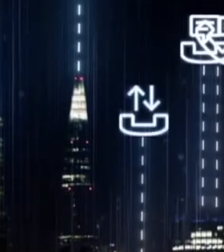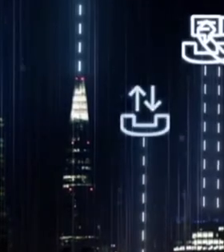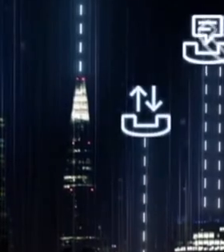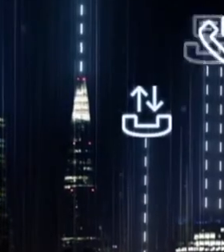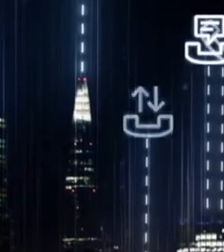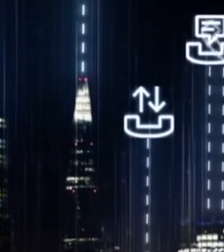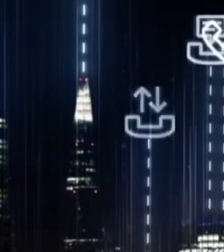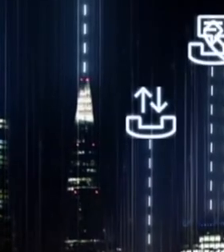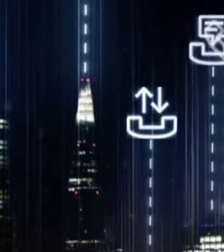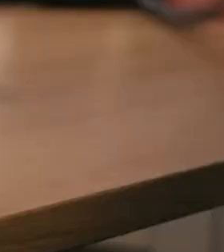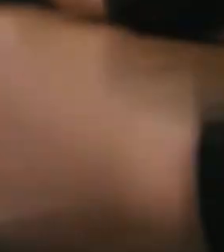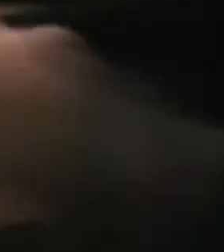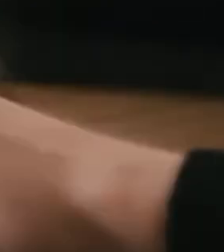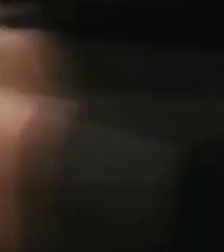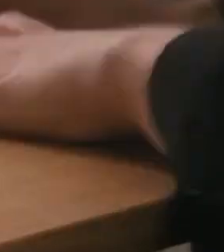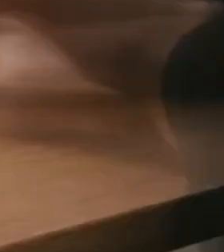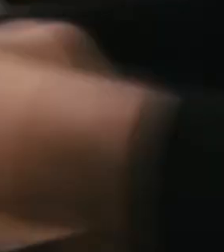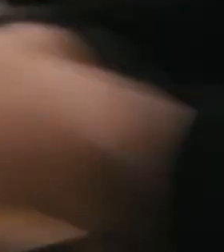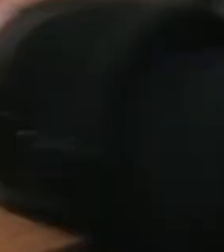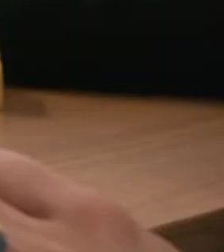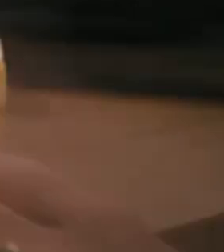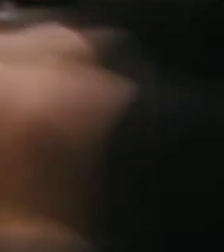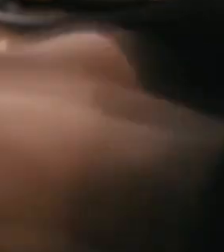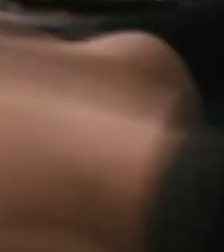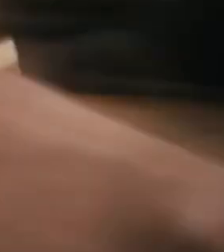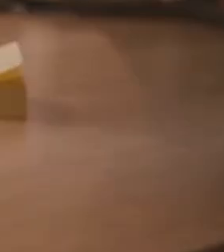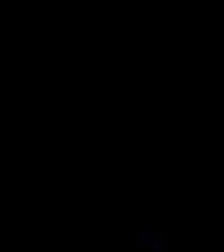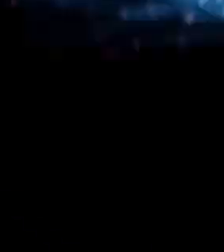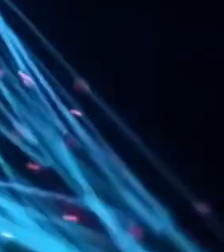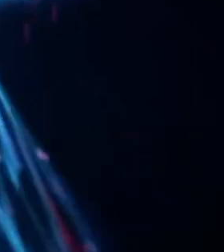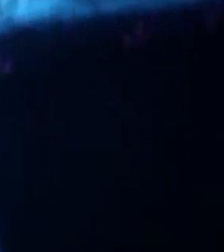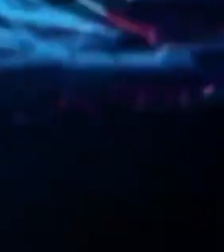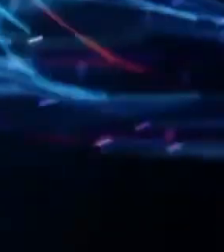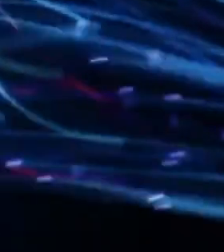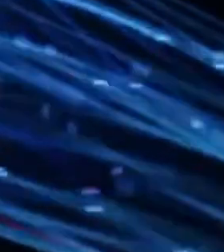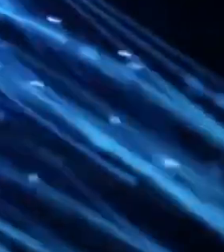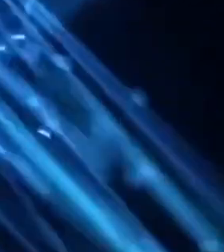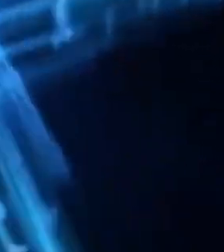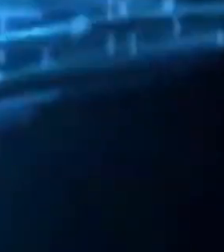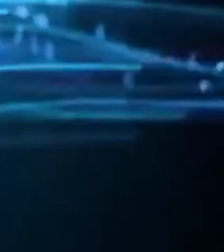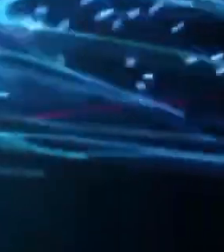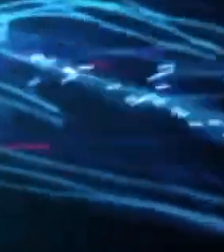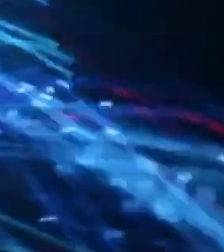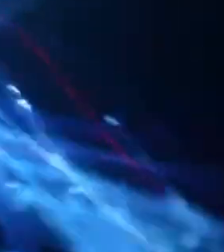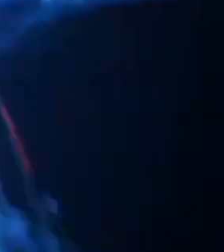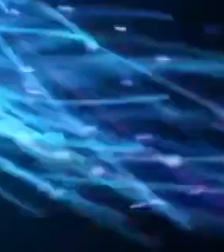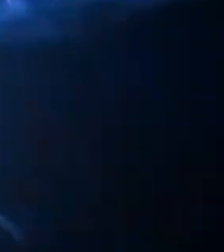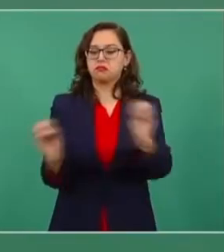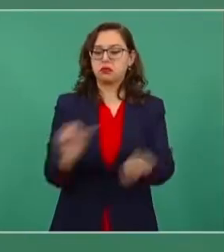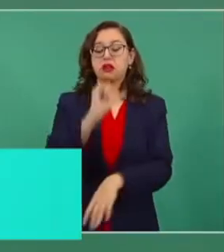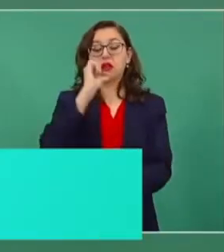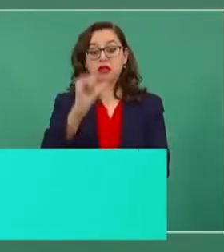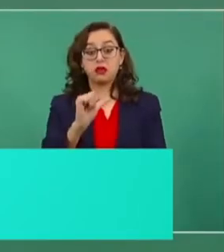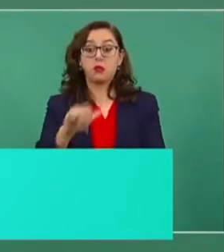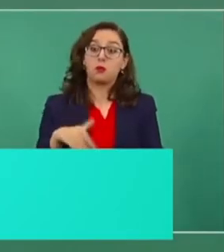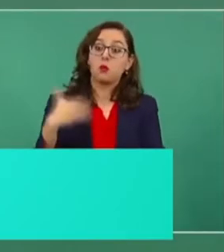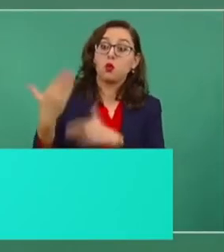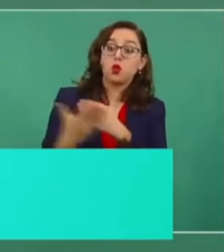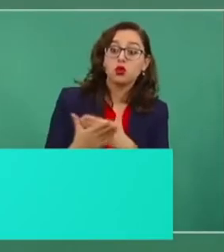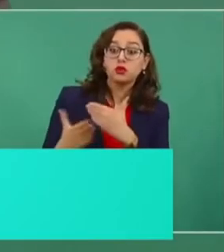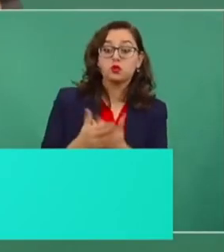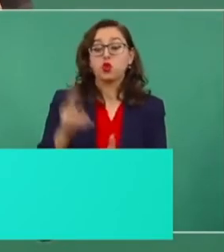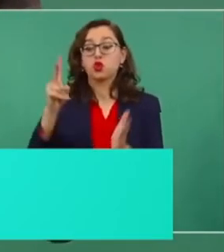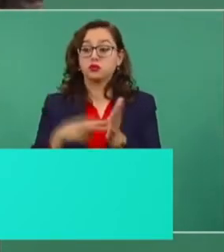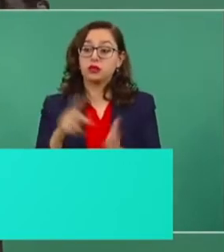beneficio de la población, ya sea en tarifas, que se amplíen la red para que todos tengan internet o llegar a un acuerdo. Esa, a ver,